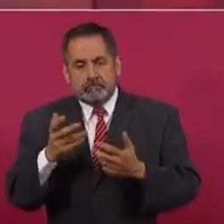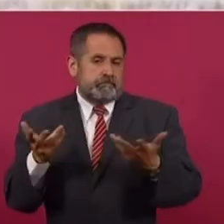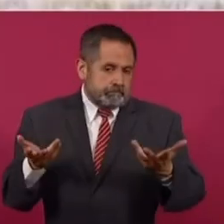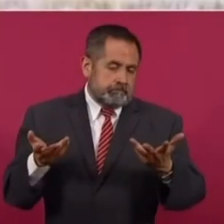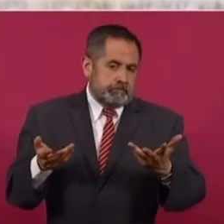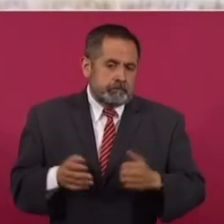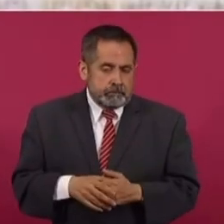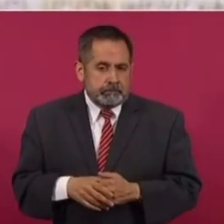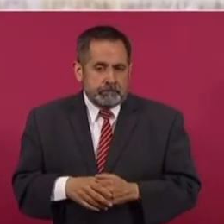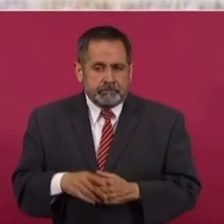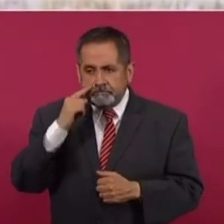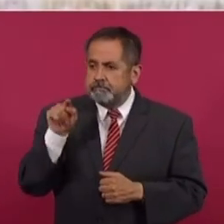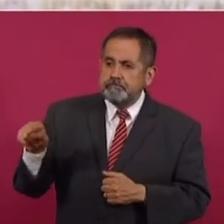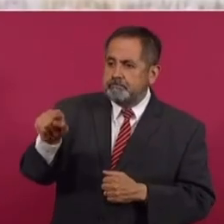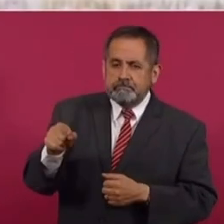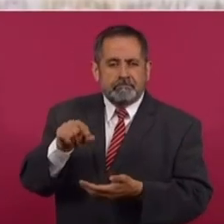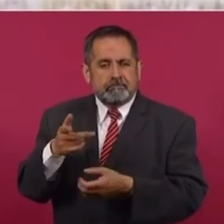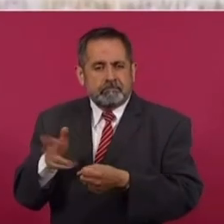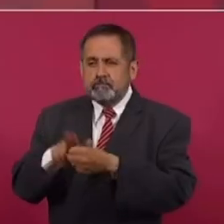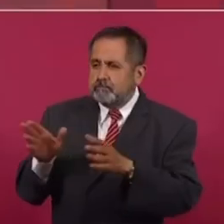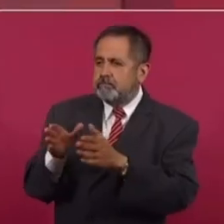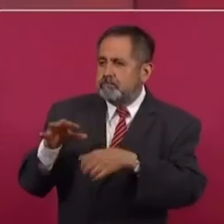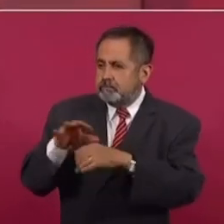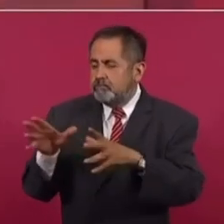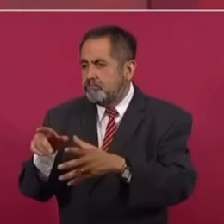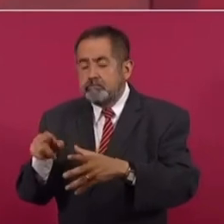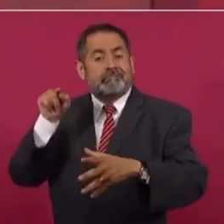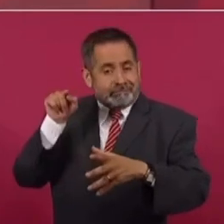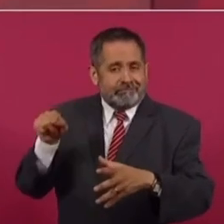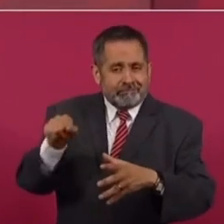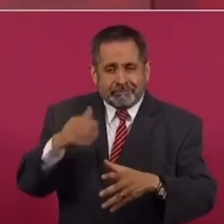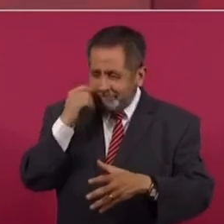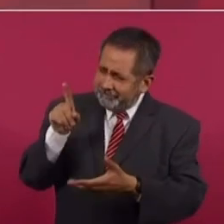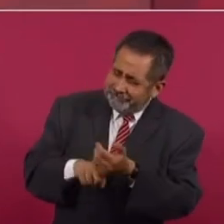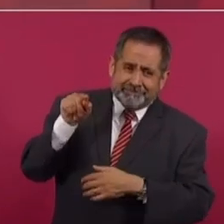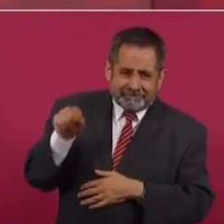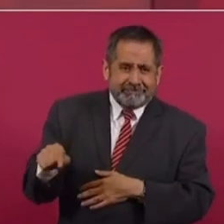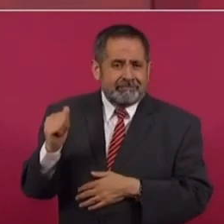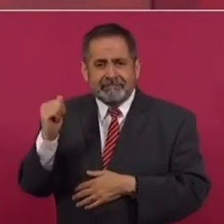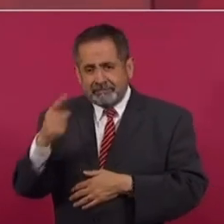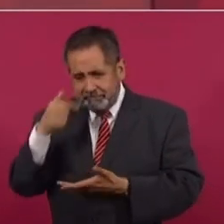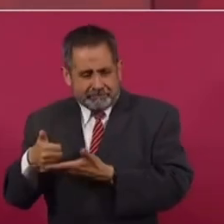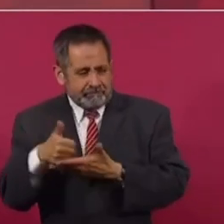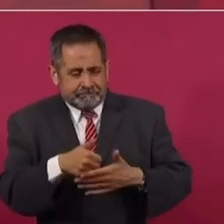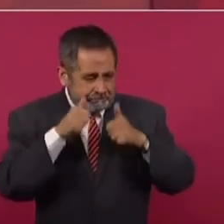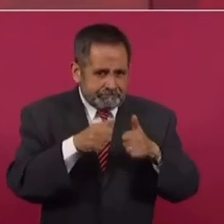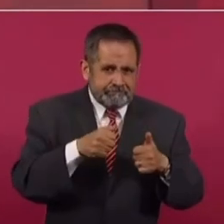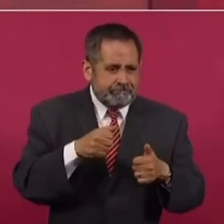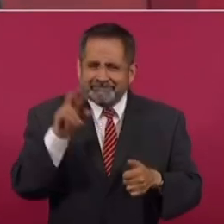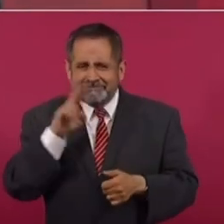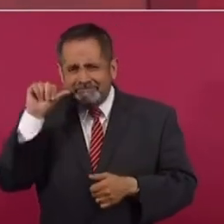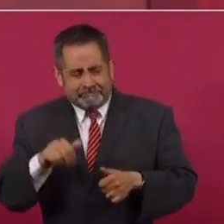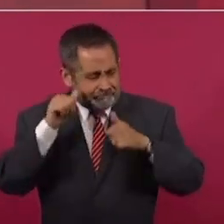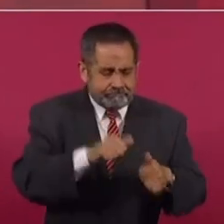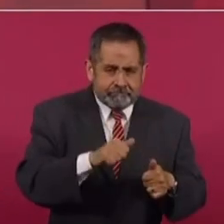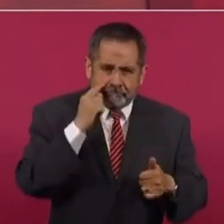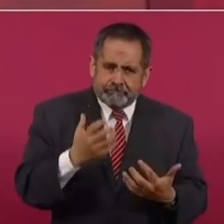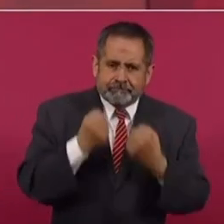infartos. Cuando hablamos de los centros de salud, pues es lo que queremos tener en el centro de salud la atención primaria,